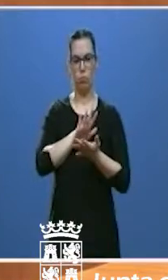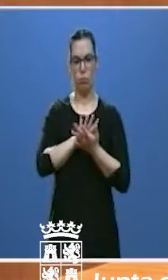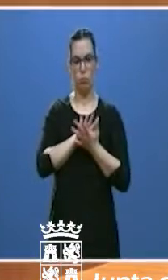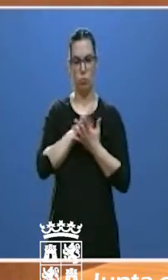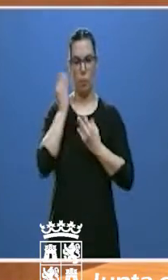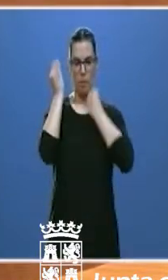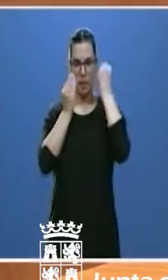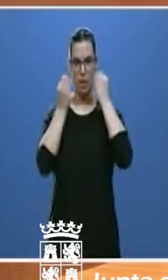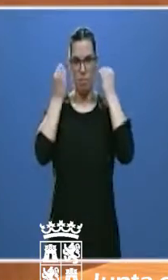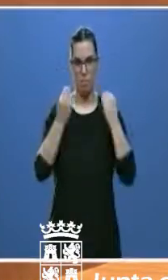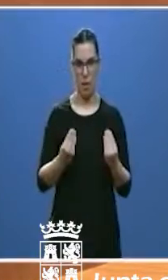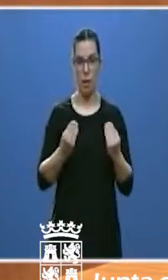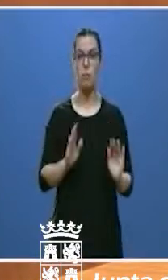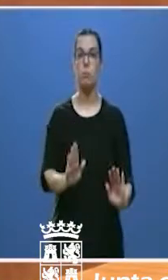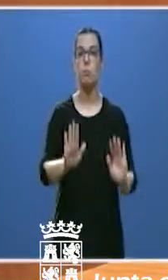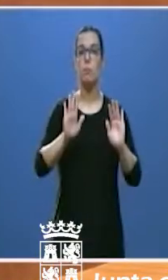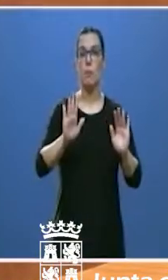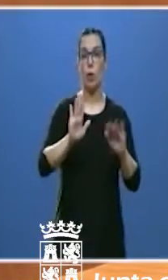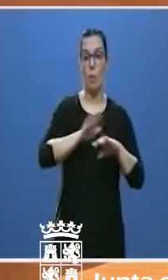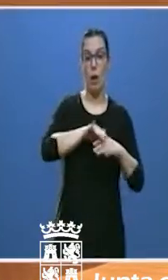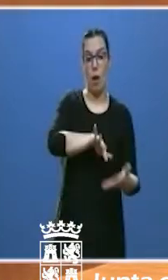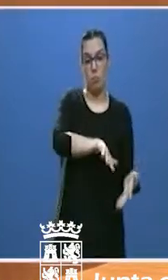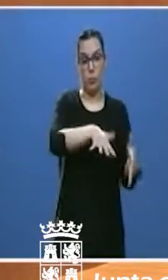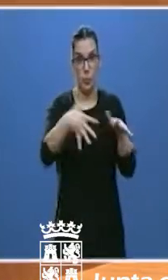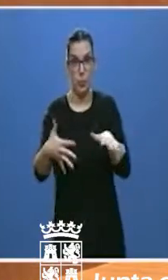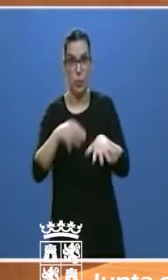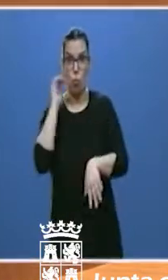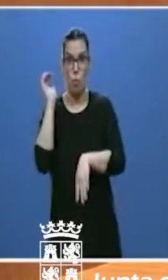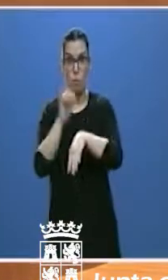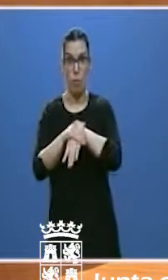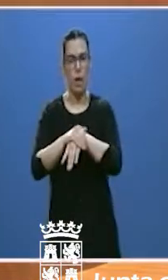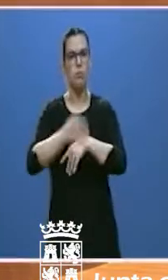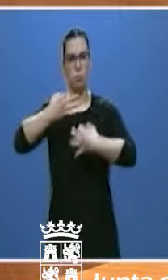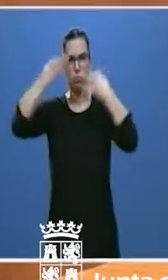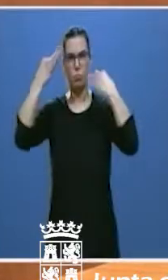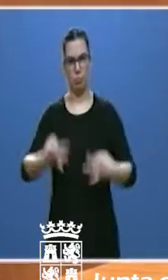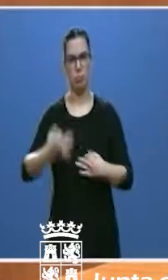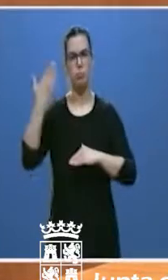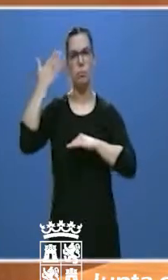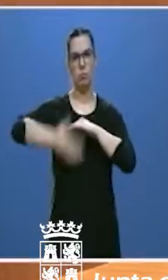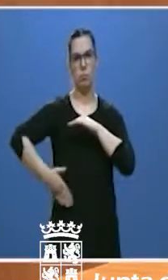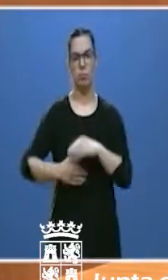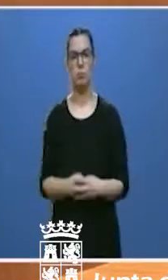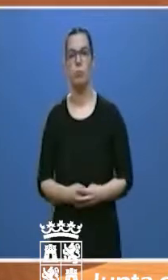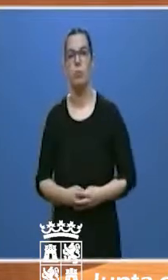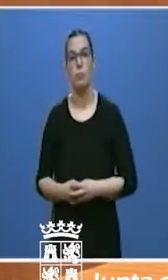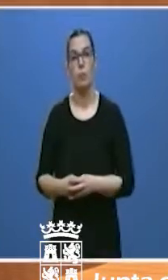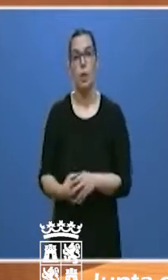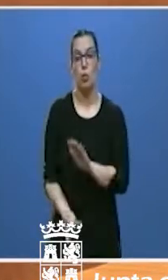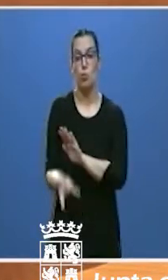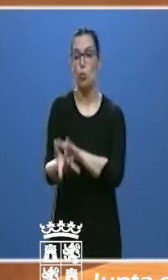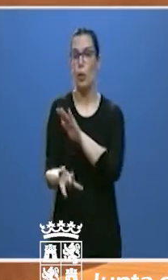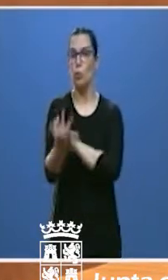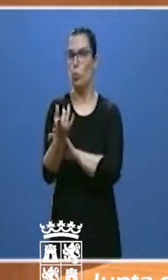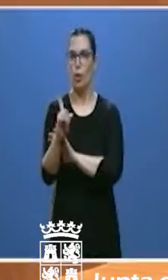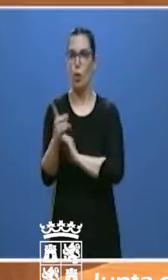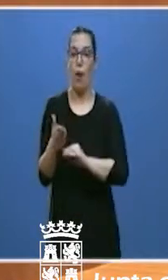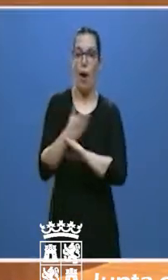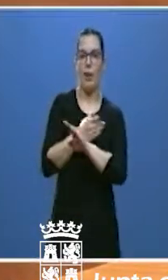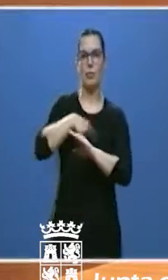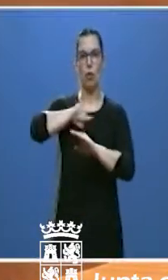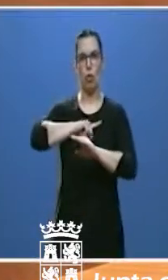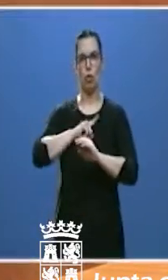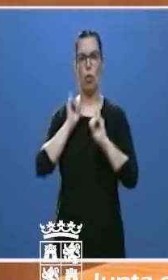estamos actuando con firmeza en la aplicación de las medidas necesarias. Nos adelantamos a los acontecimientos, nos